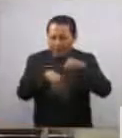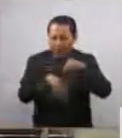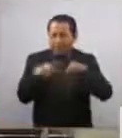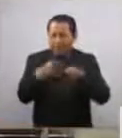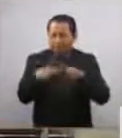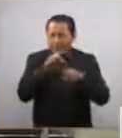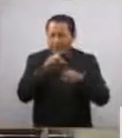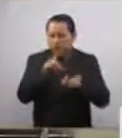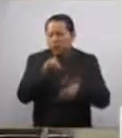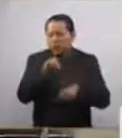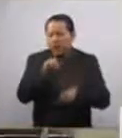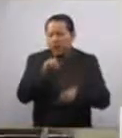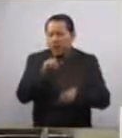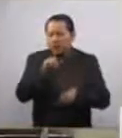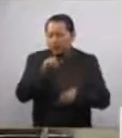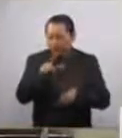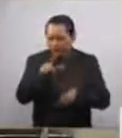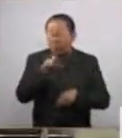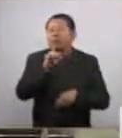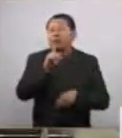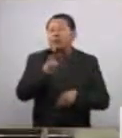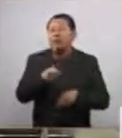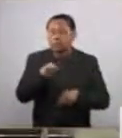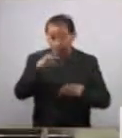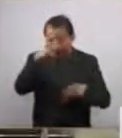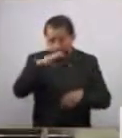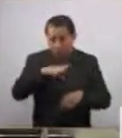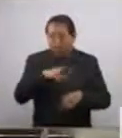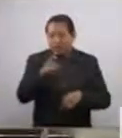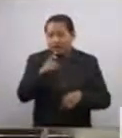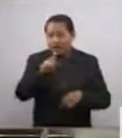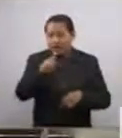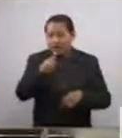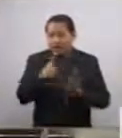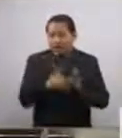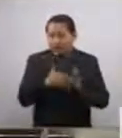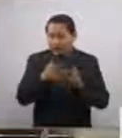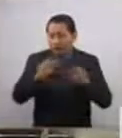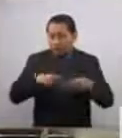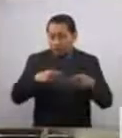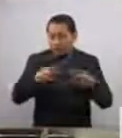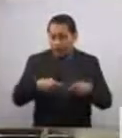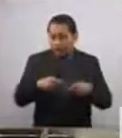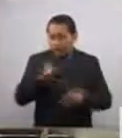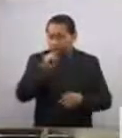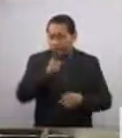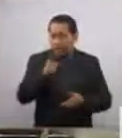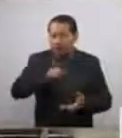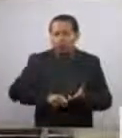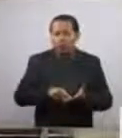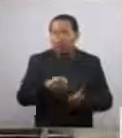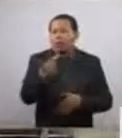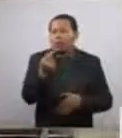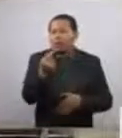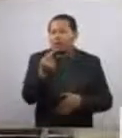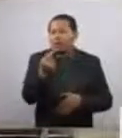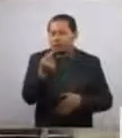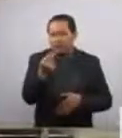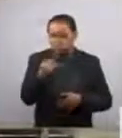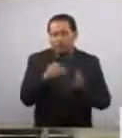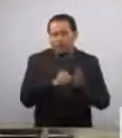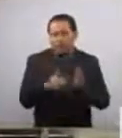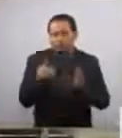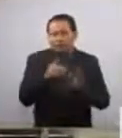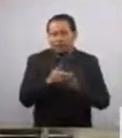La población mexicana es de 126 millones de personas, de las cuales 25 millones